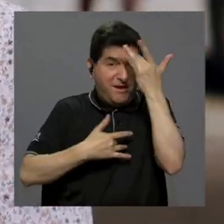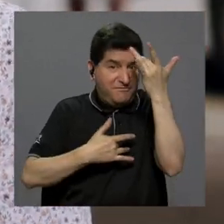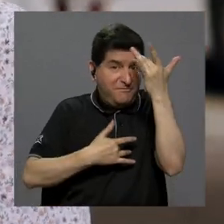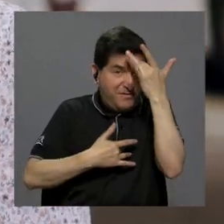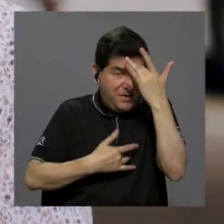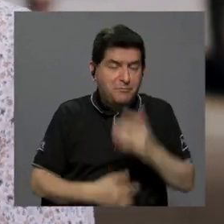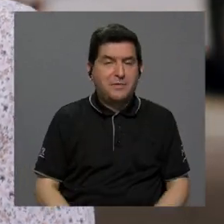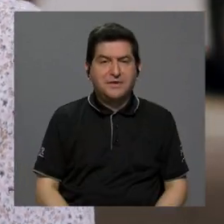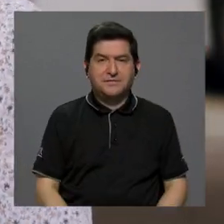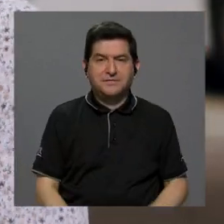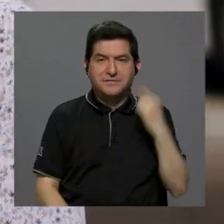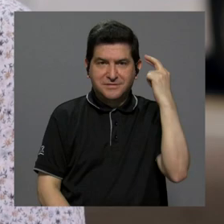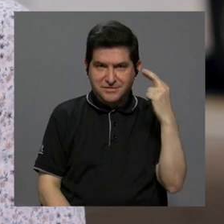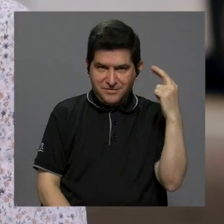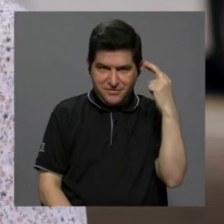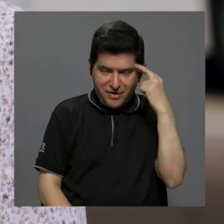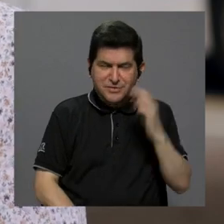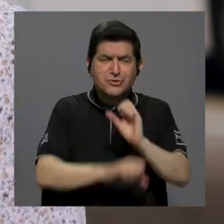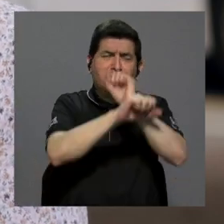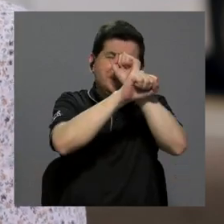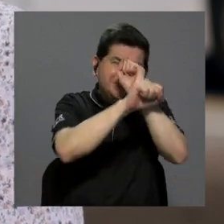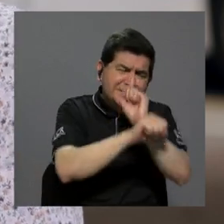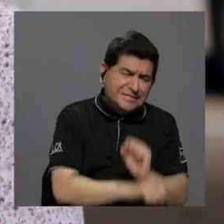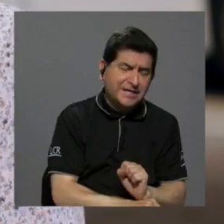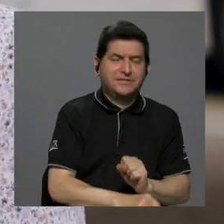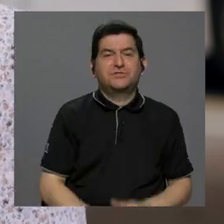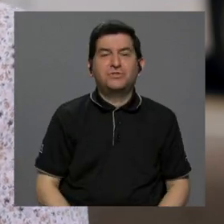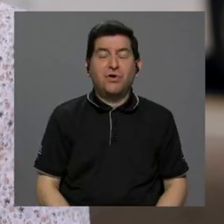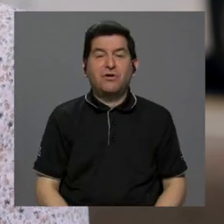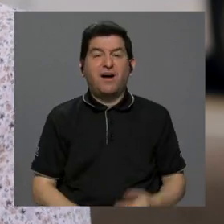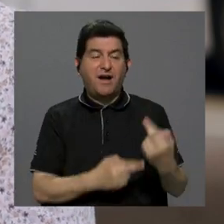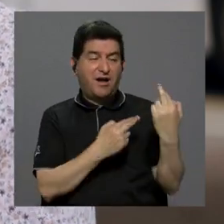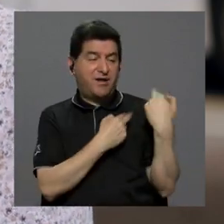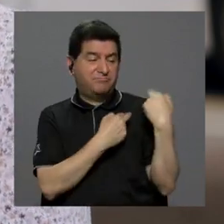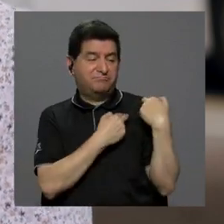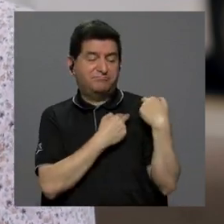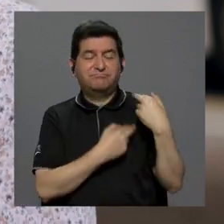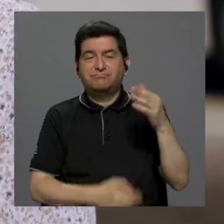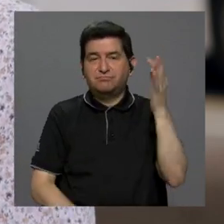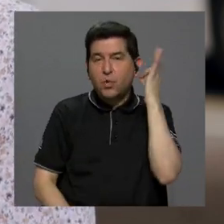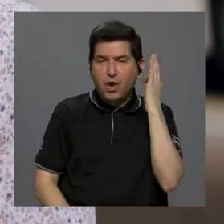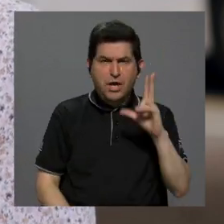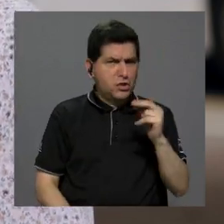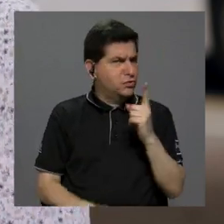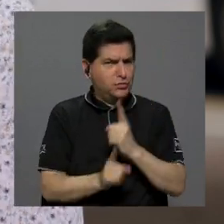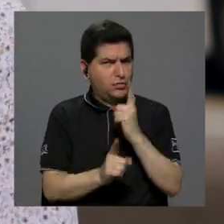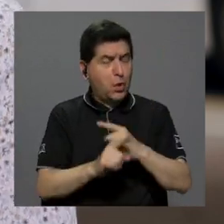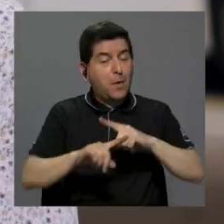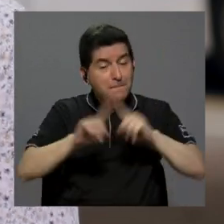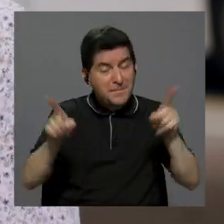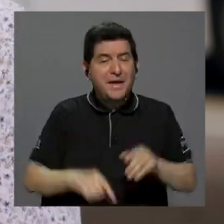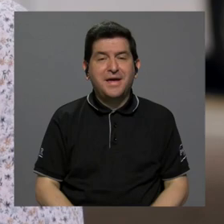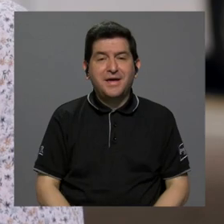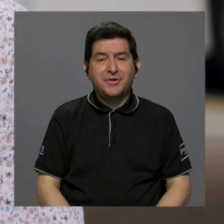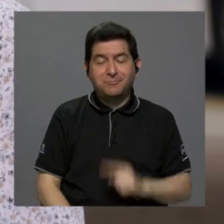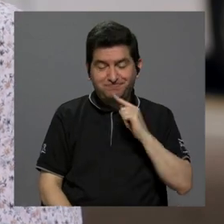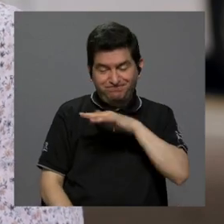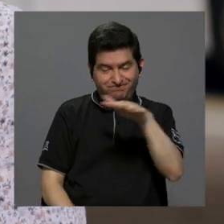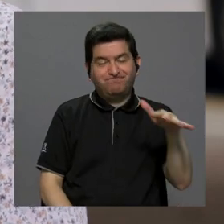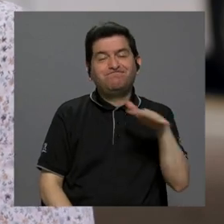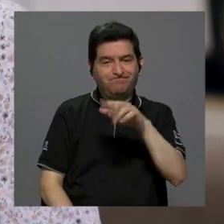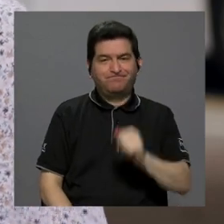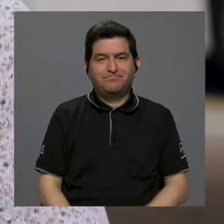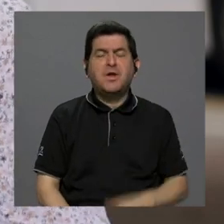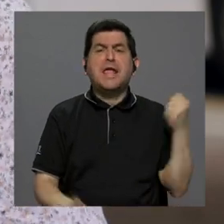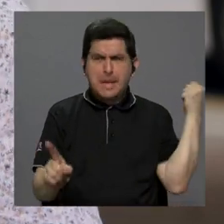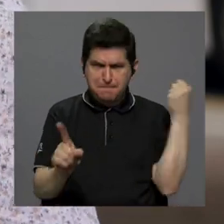enfermas, que por tradición se encarga a las mujeres. No debería ser así, pero esa es